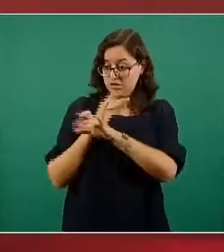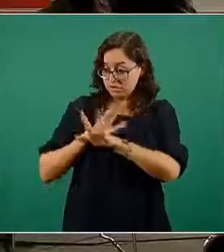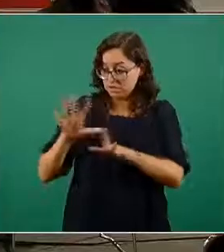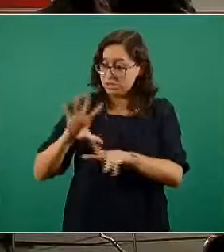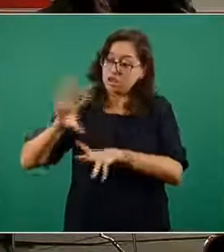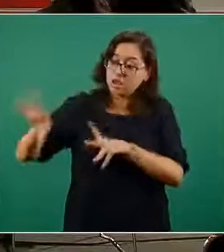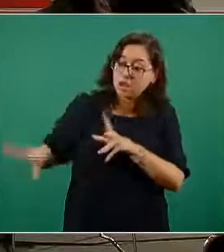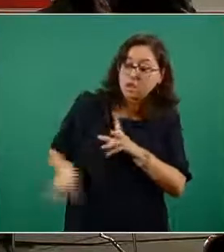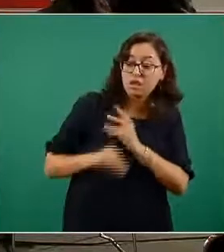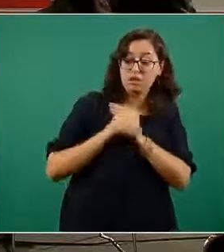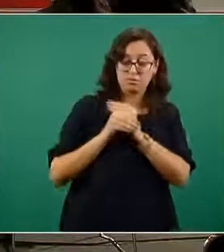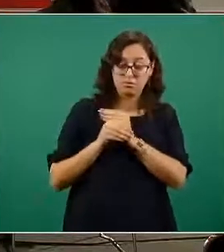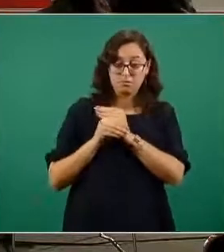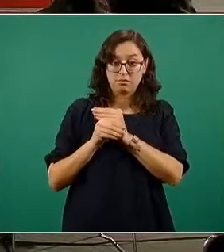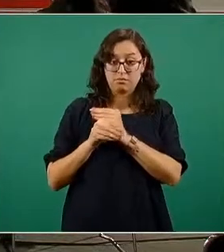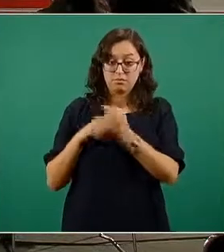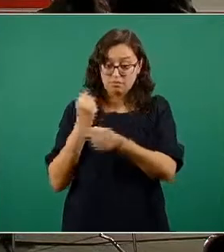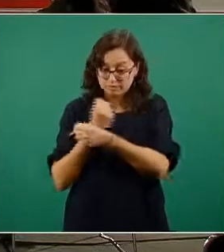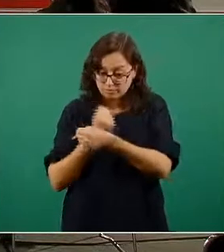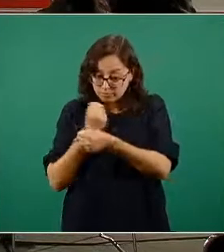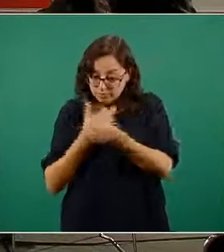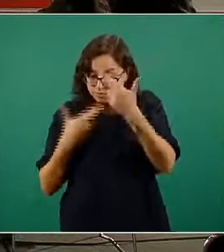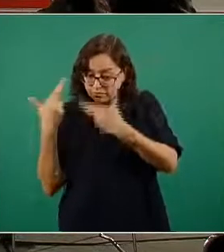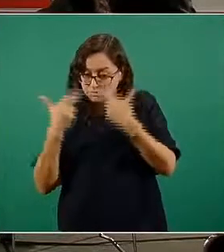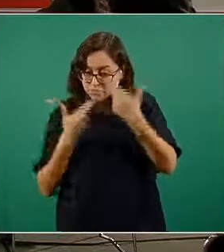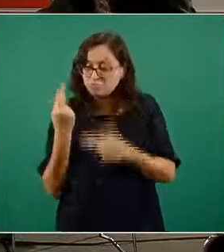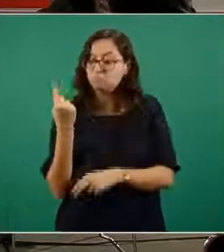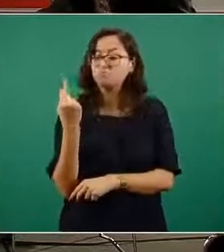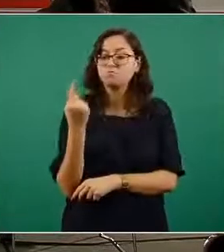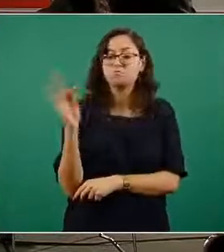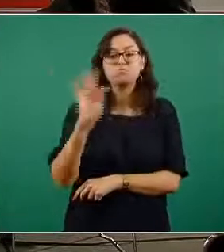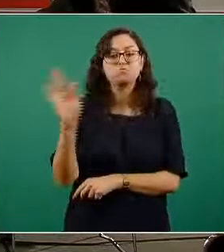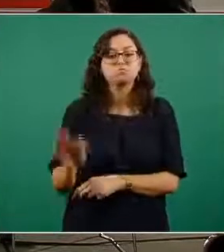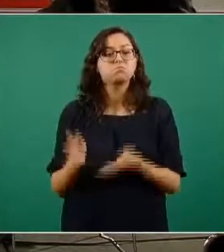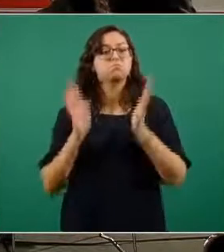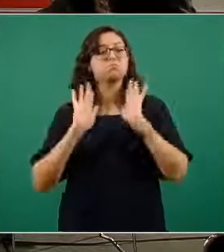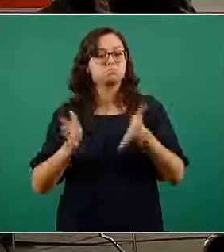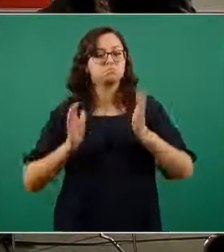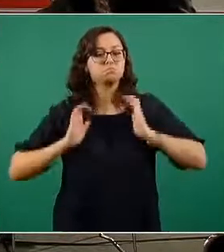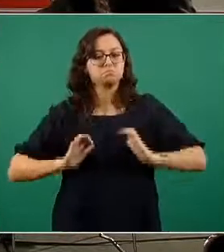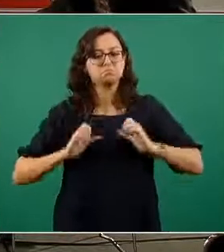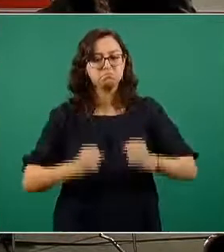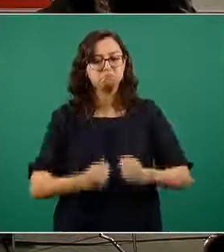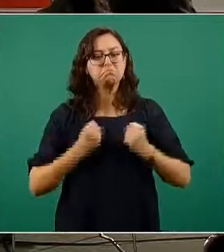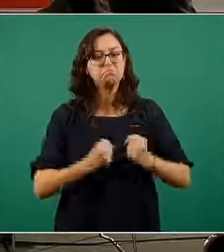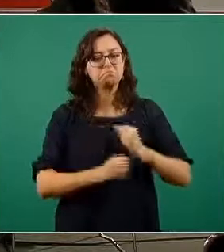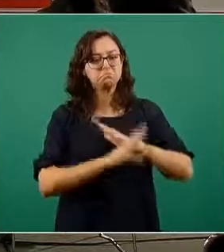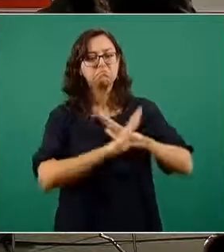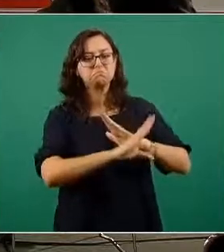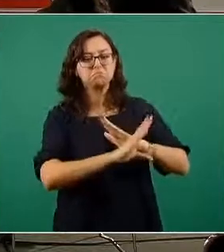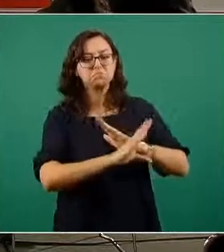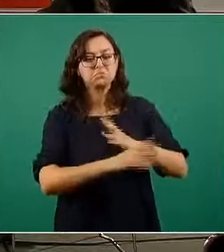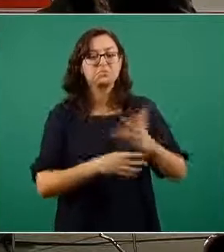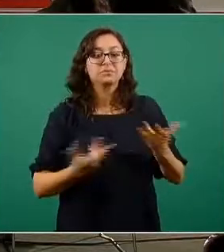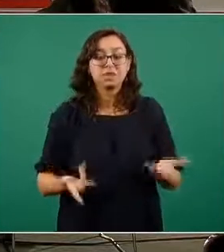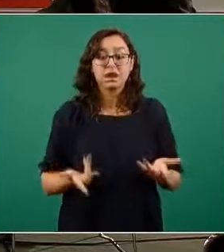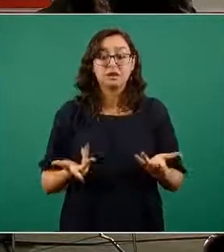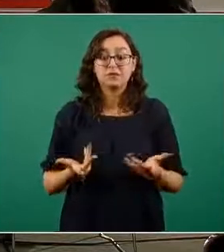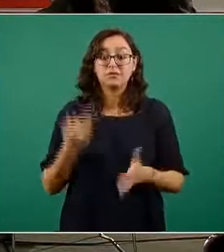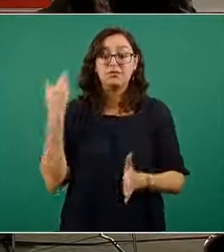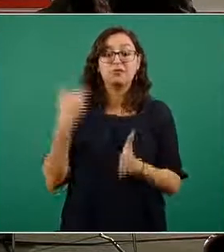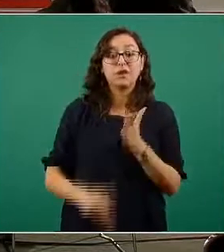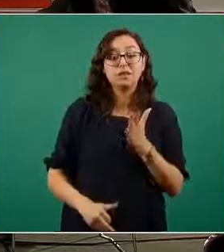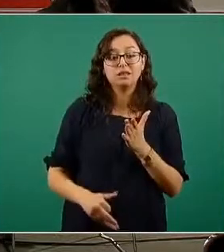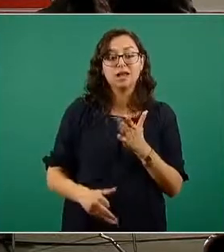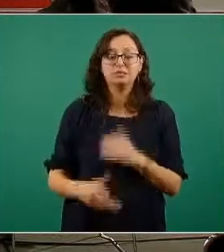de muestras sanguíneas ya tenía inmunidad contra el virus SARS-CoV-2 entonces resta complementar